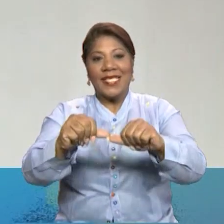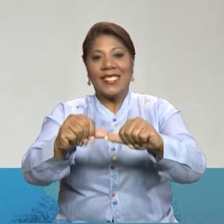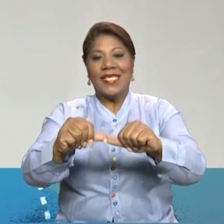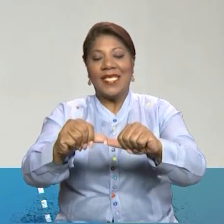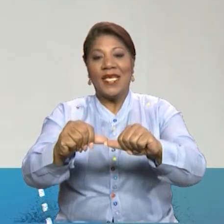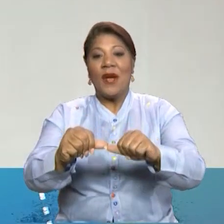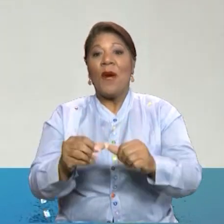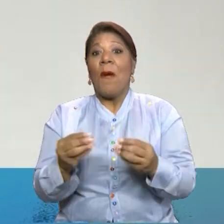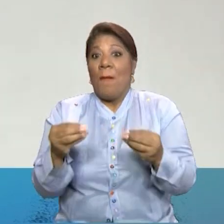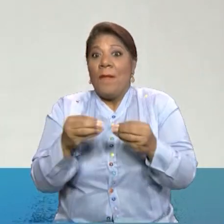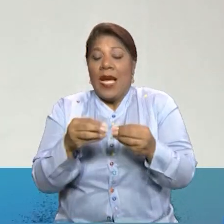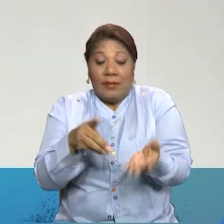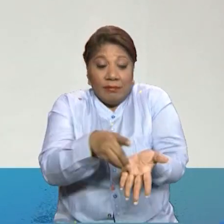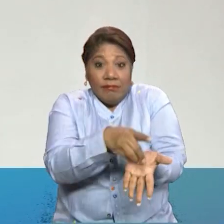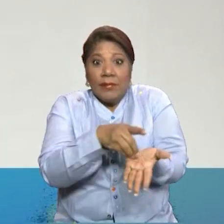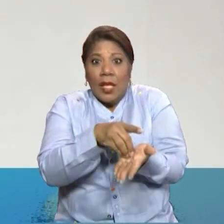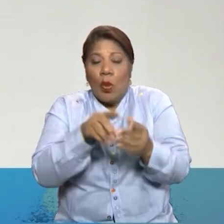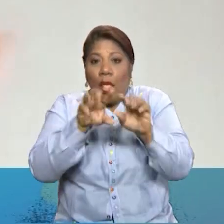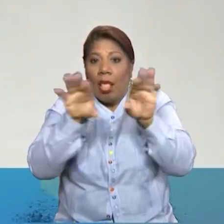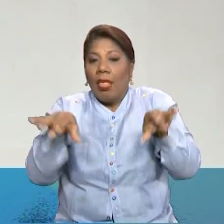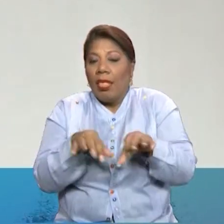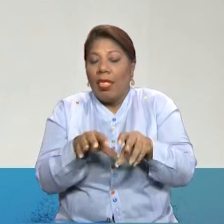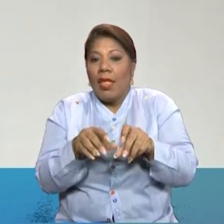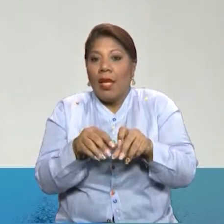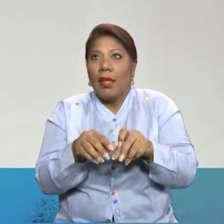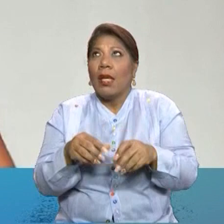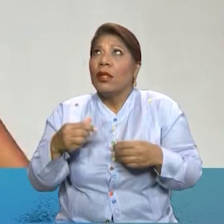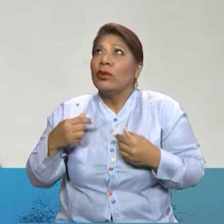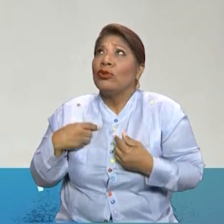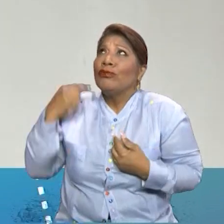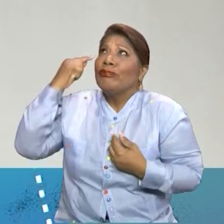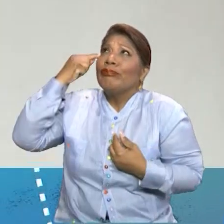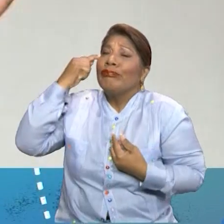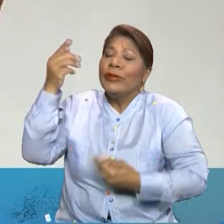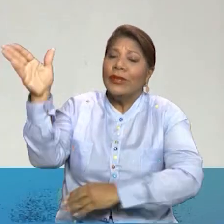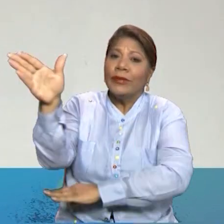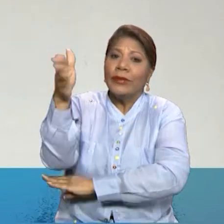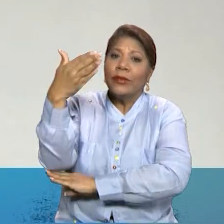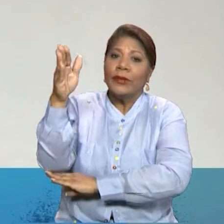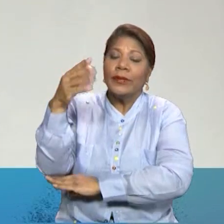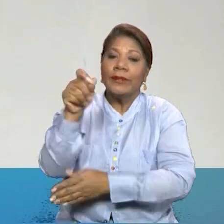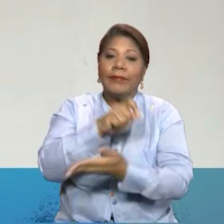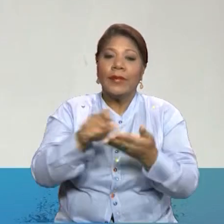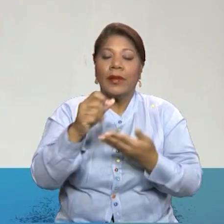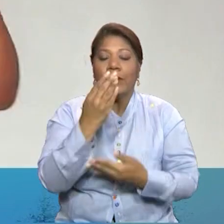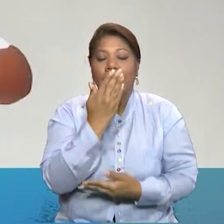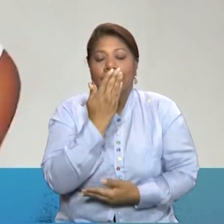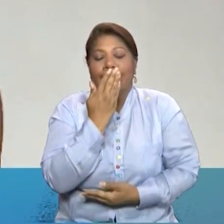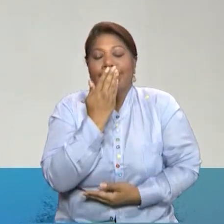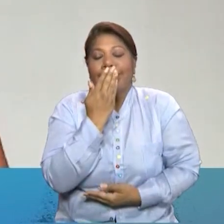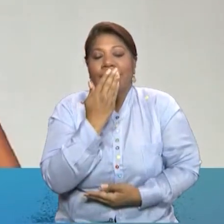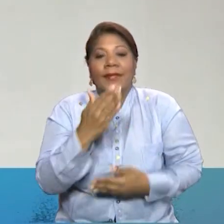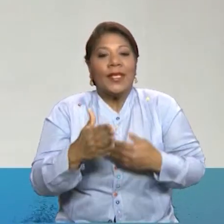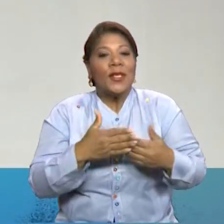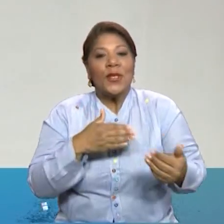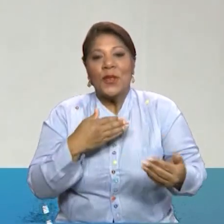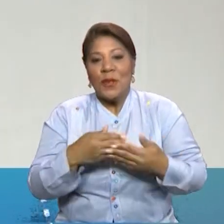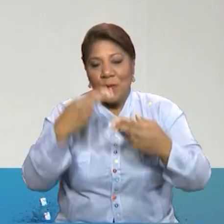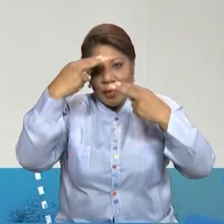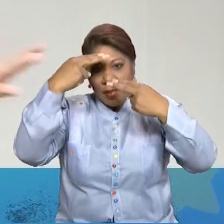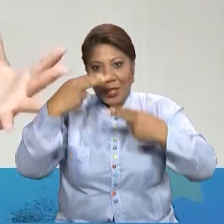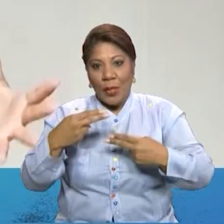de lo virtual. Extrañándote bandera, mi escuela enudeció, pero desde casa mi voz a ti te rindo honor.